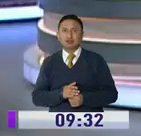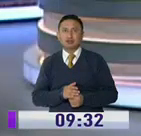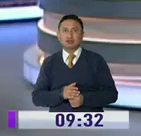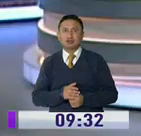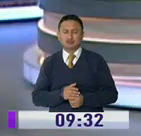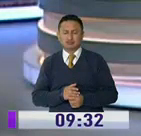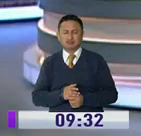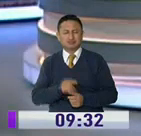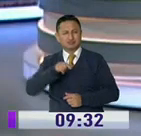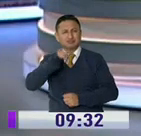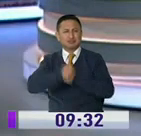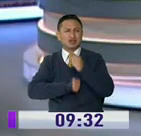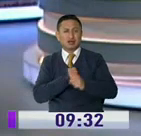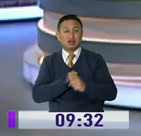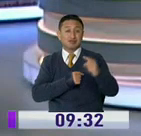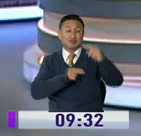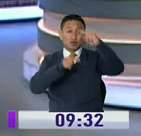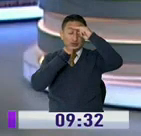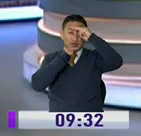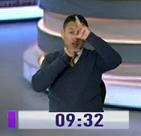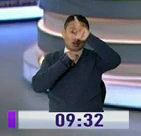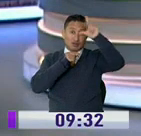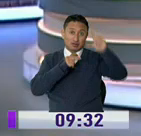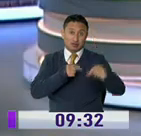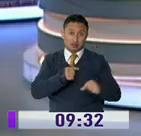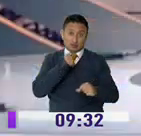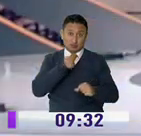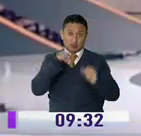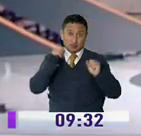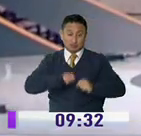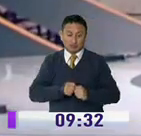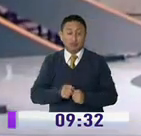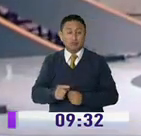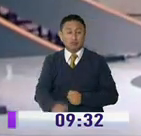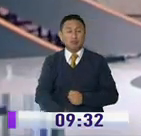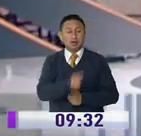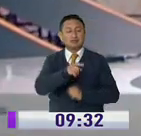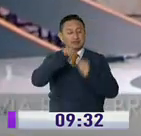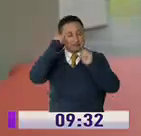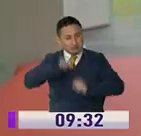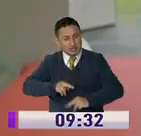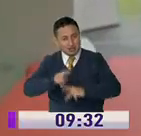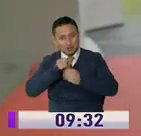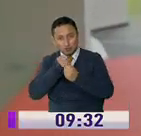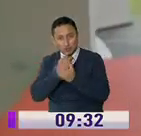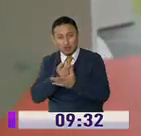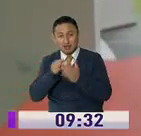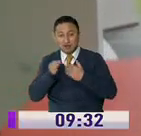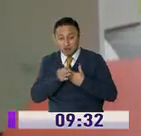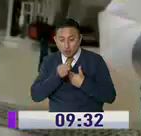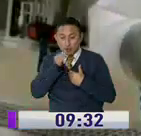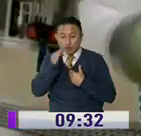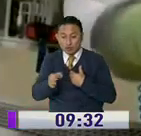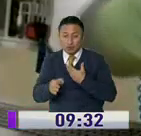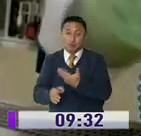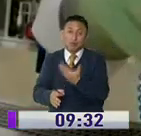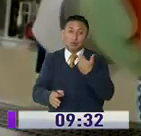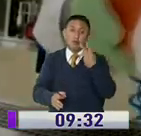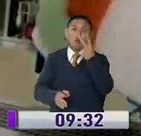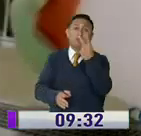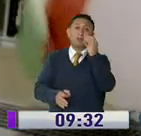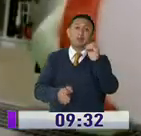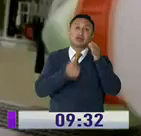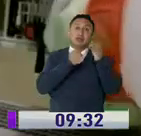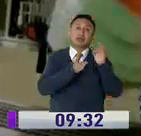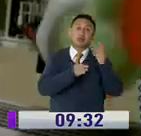En este año, este noticiero italiano al que se hace referencia sí presentó un reportaje sobre el COVID. Lo hizo el pasado 20 de